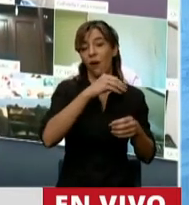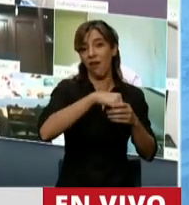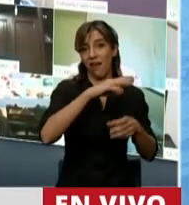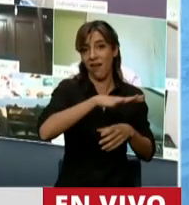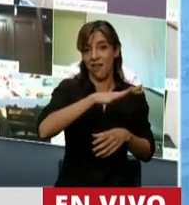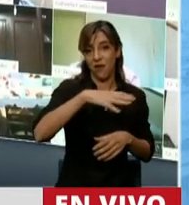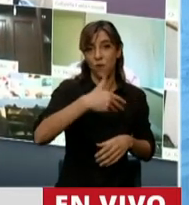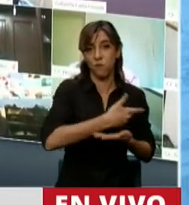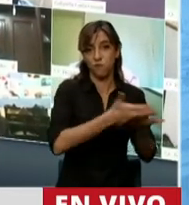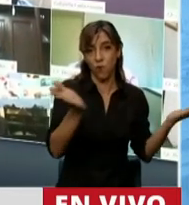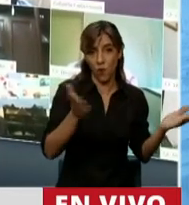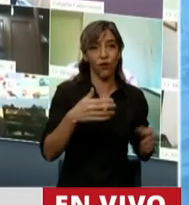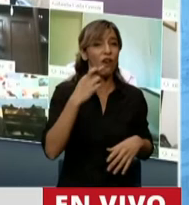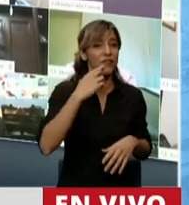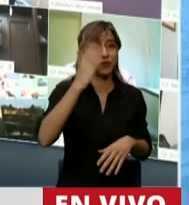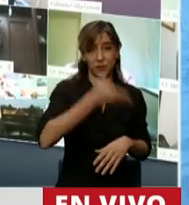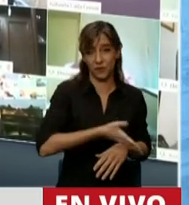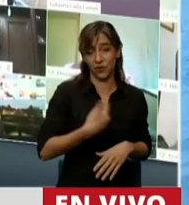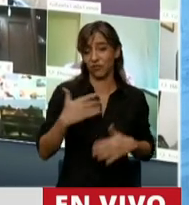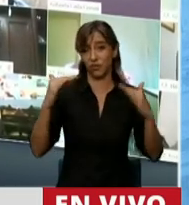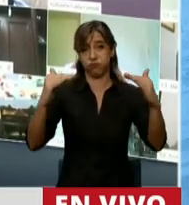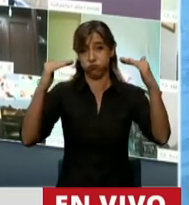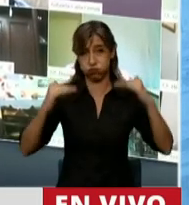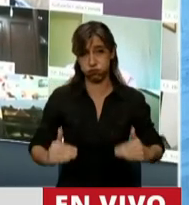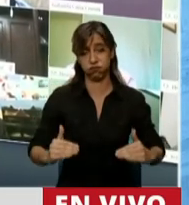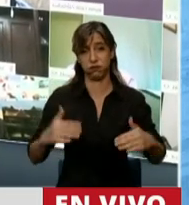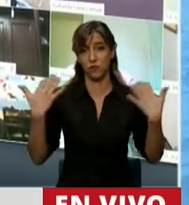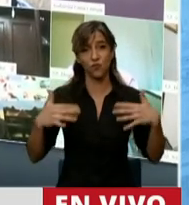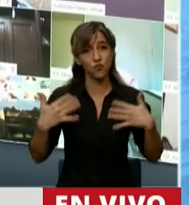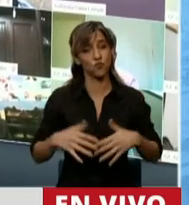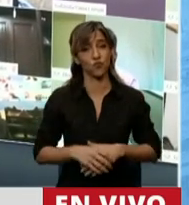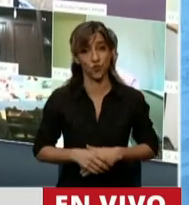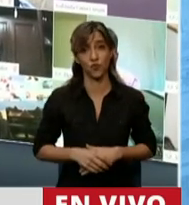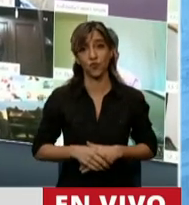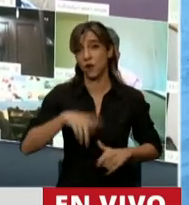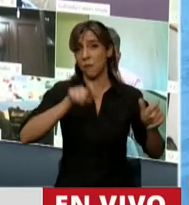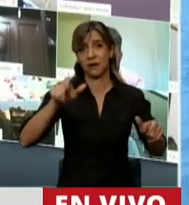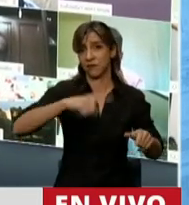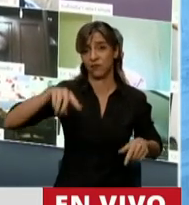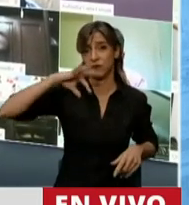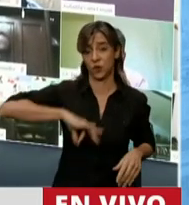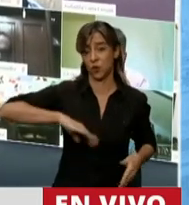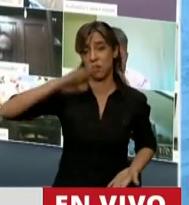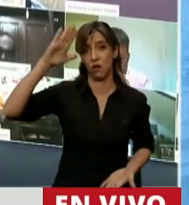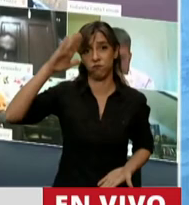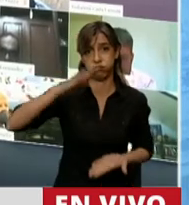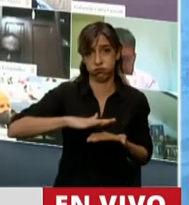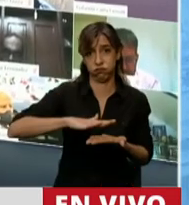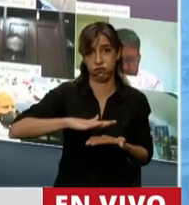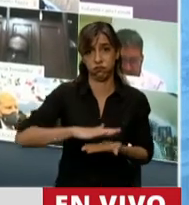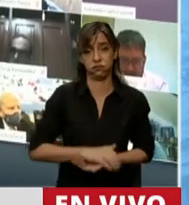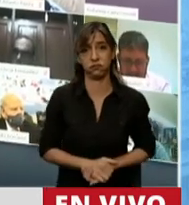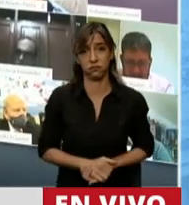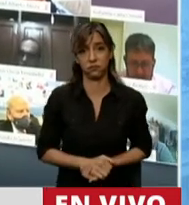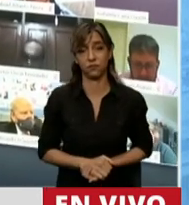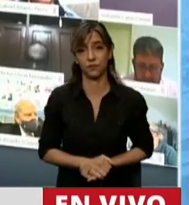Una caída descomunal del nivel adquisitivo de los salarios. Pero no solamente